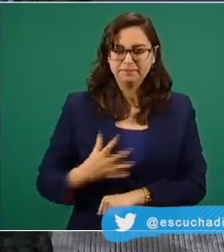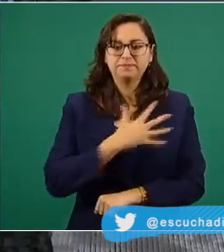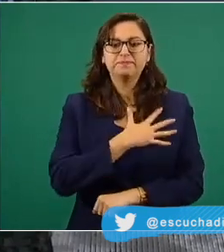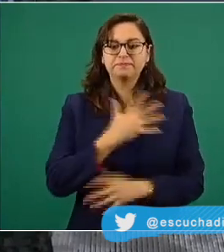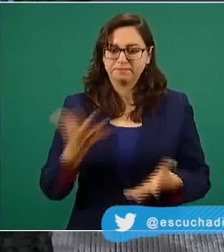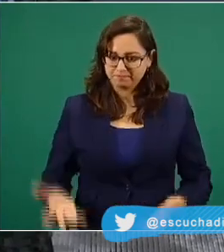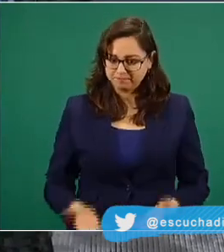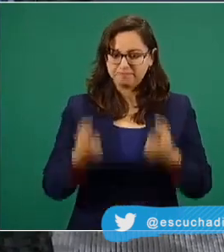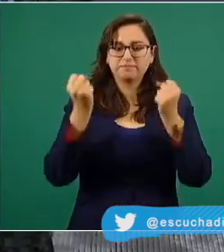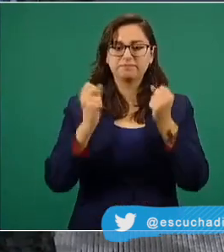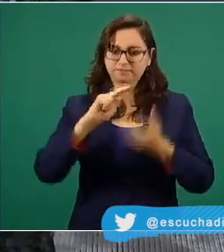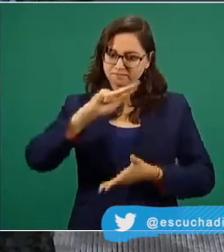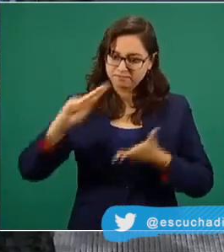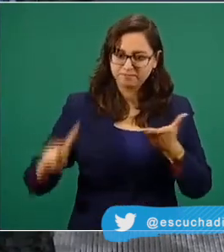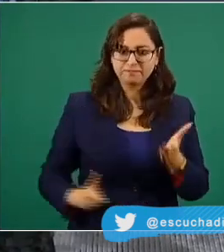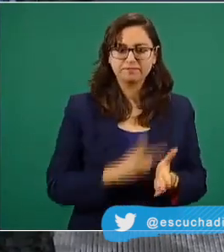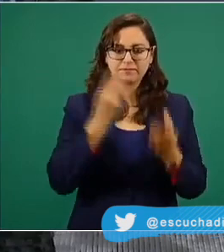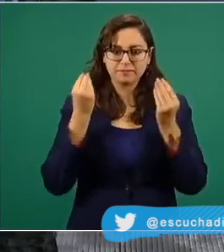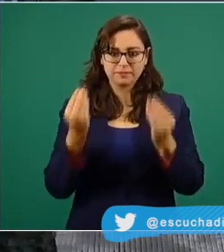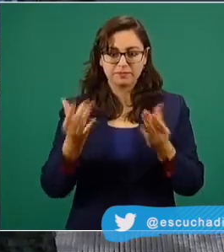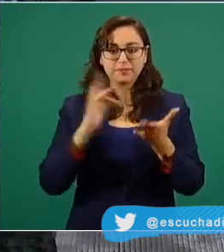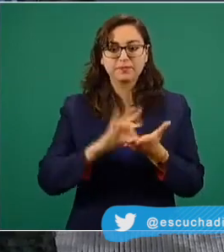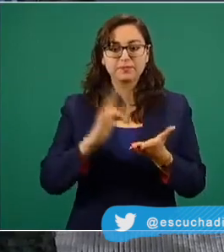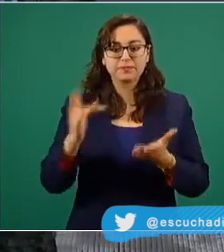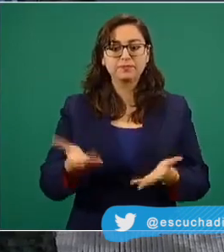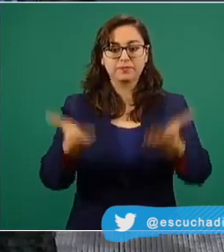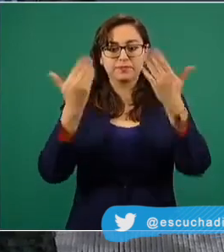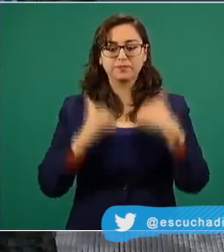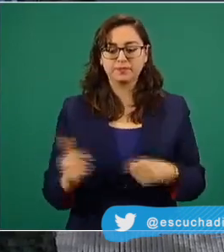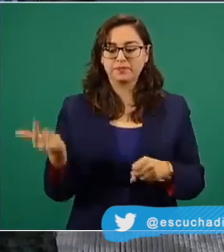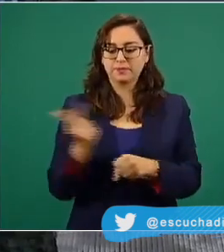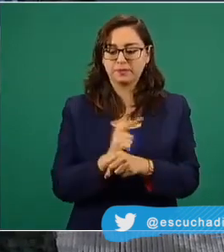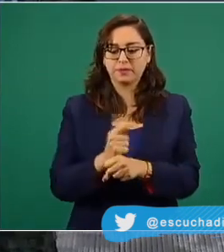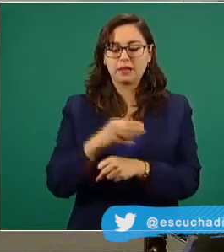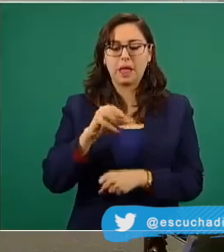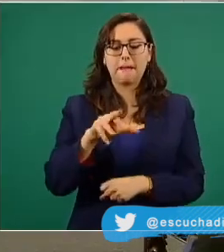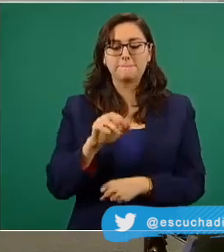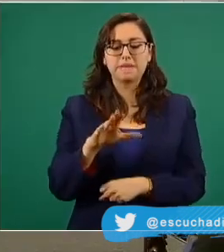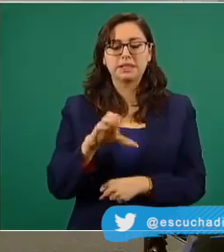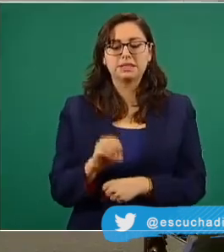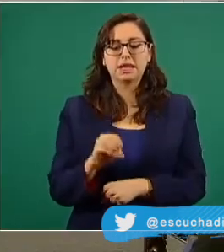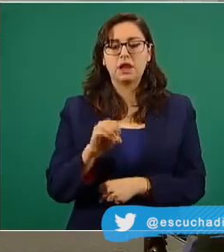gracias y les cedo la palabra al licenciado Marcelo Ebrat.